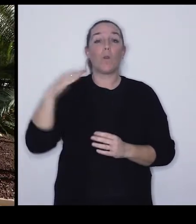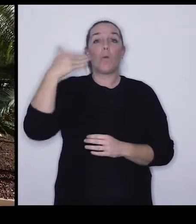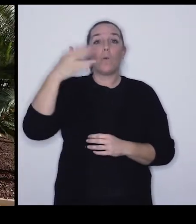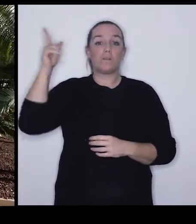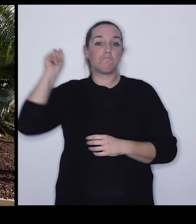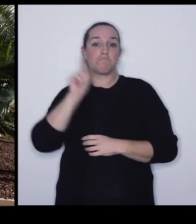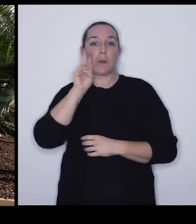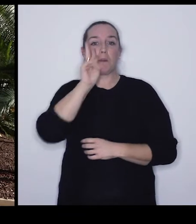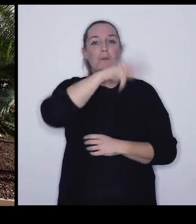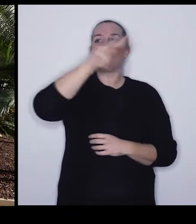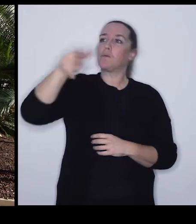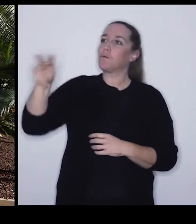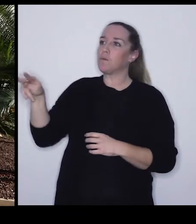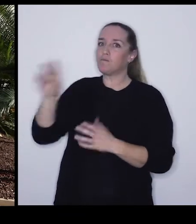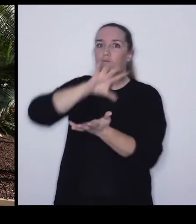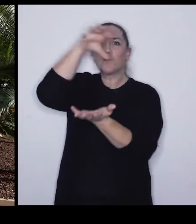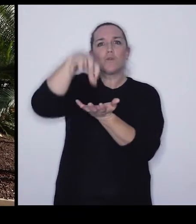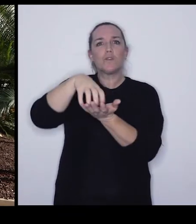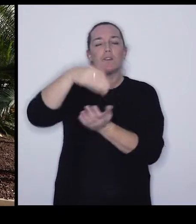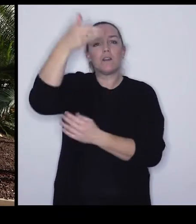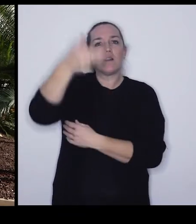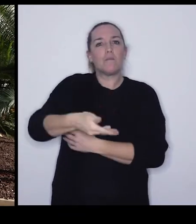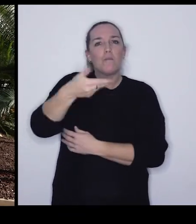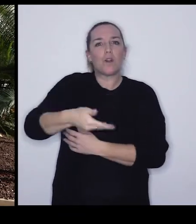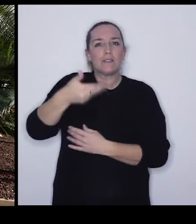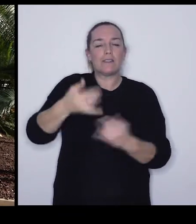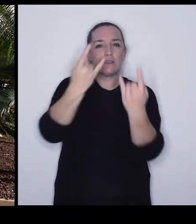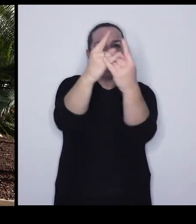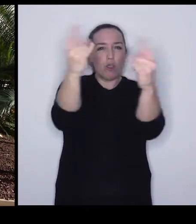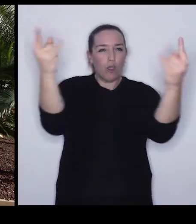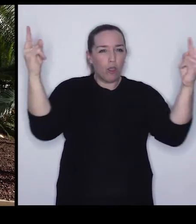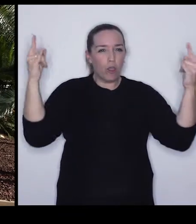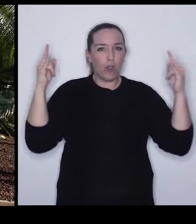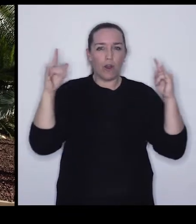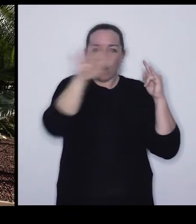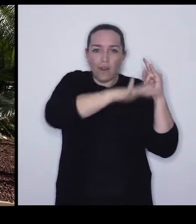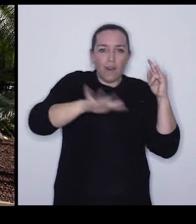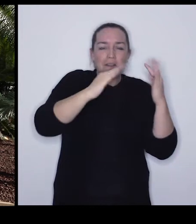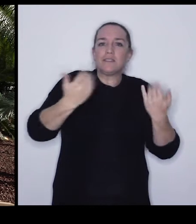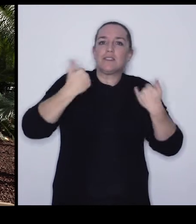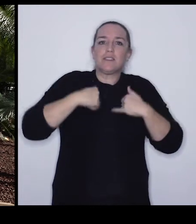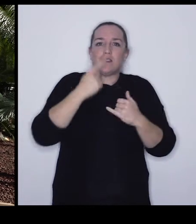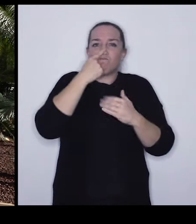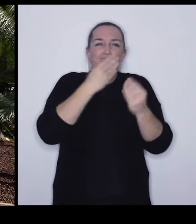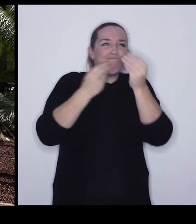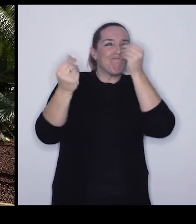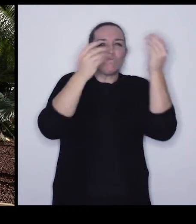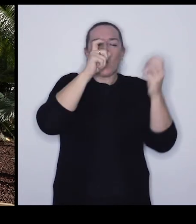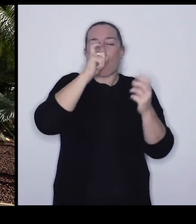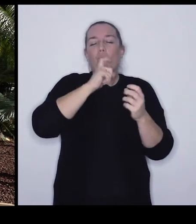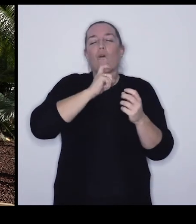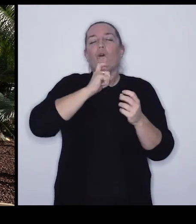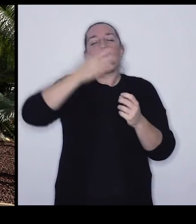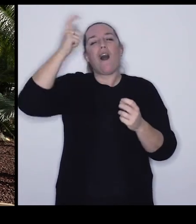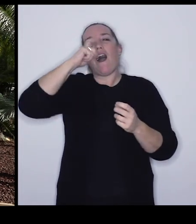Cuando las personas se acercan a conocer el Museo de Paleobotánica... ...simplemente el entorno en el que está ubicado... ...ya traslada